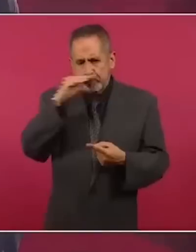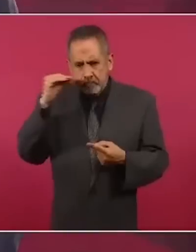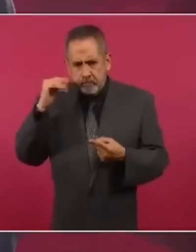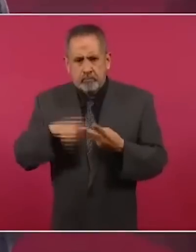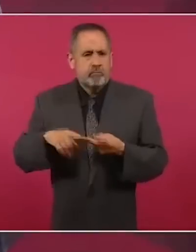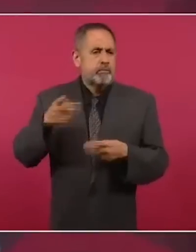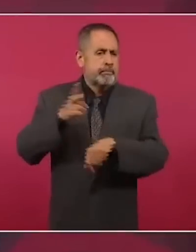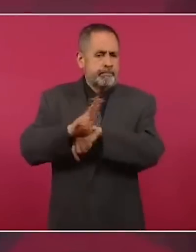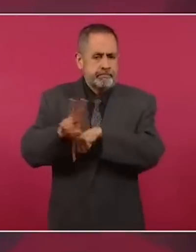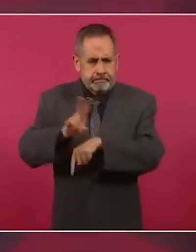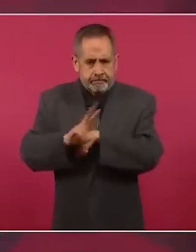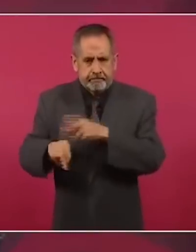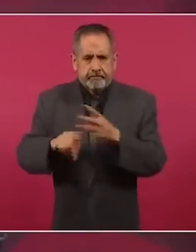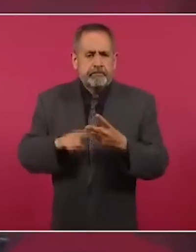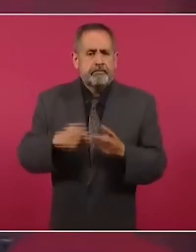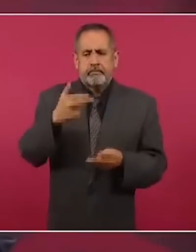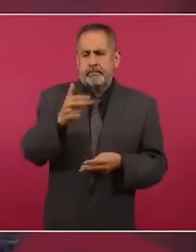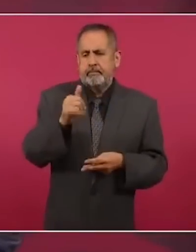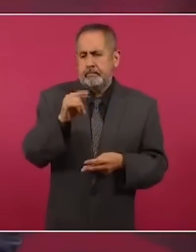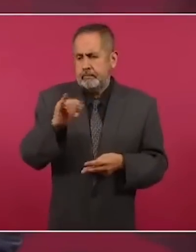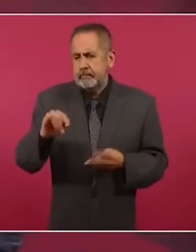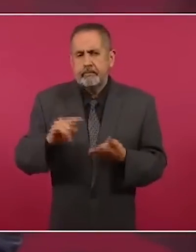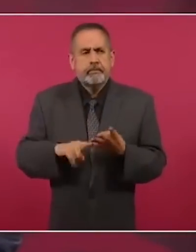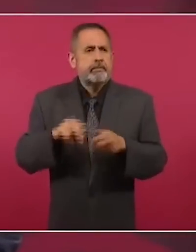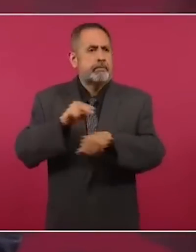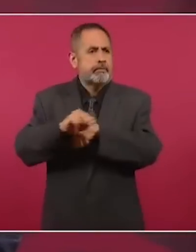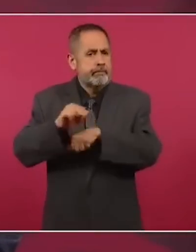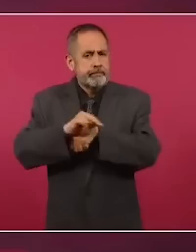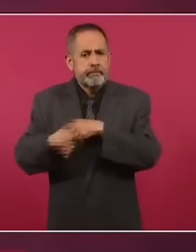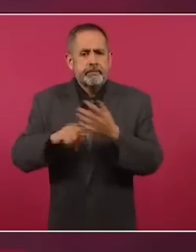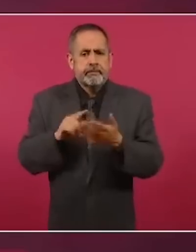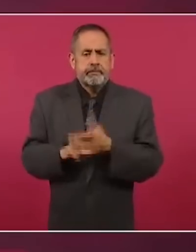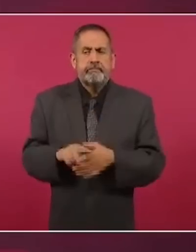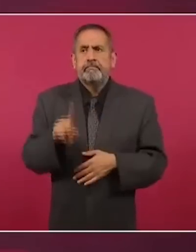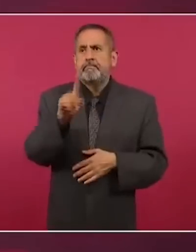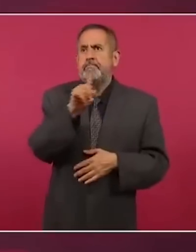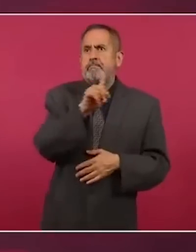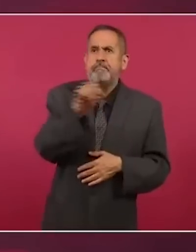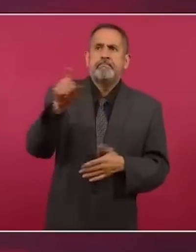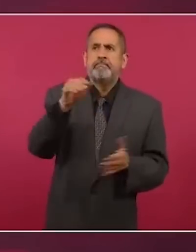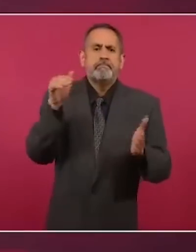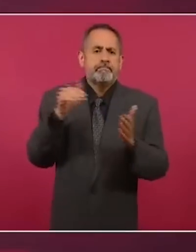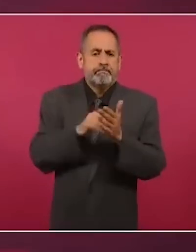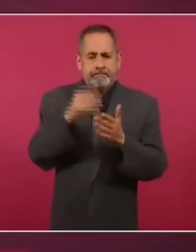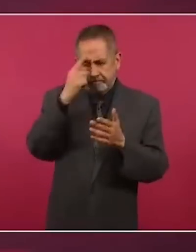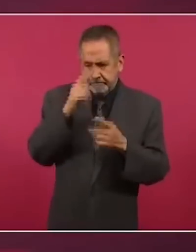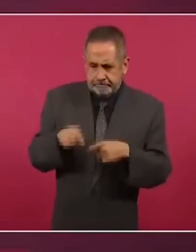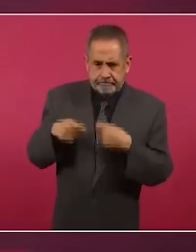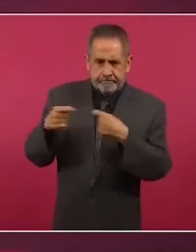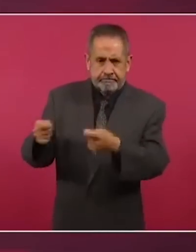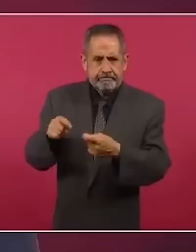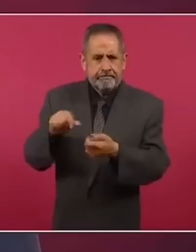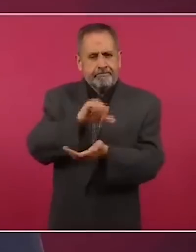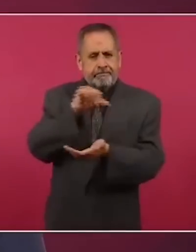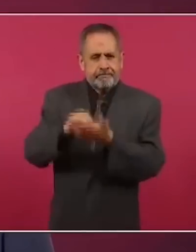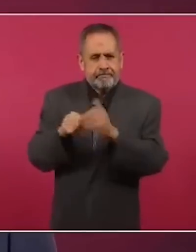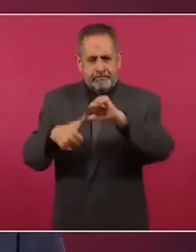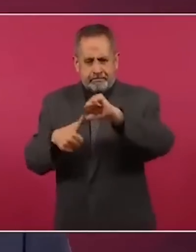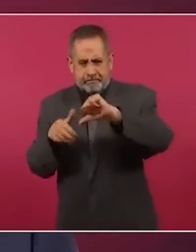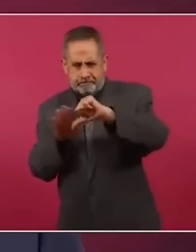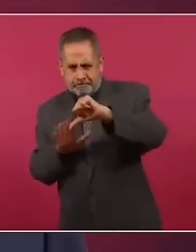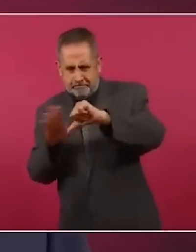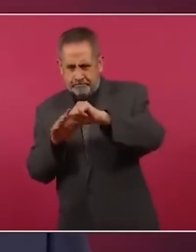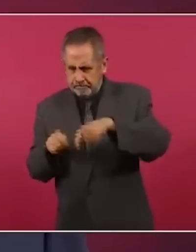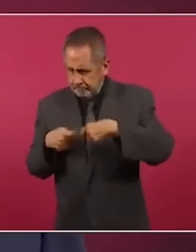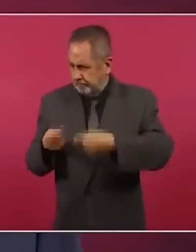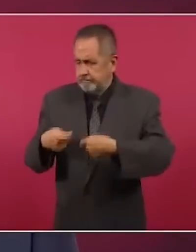Venezuela, Haití, Nicaragua, 100 mil para Centroamérica. Todo esto